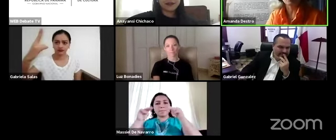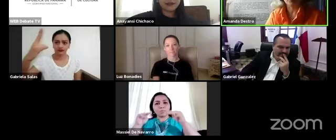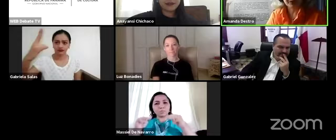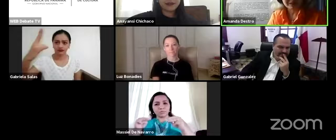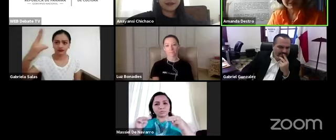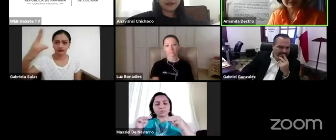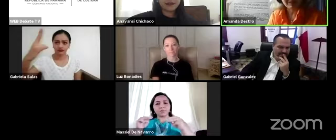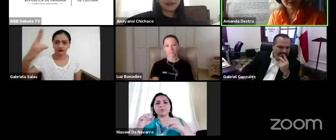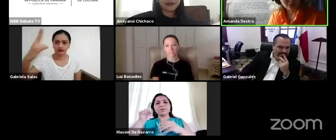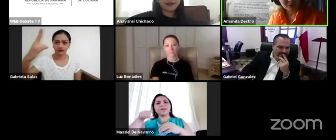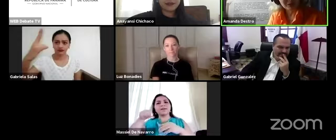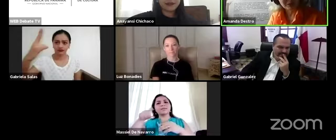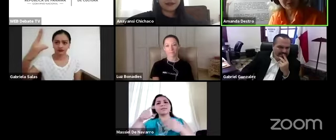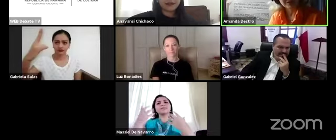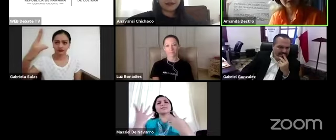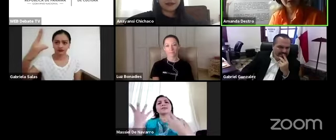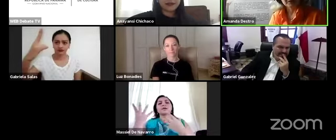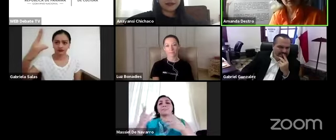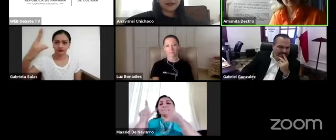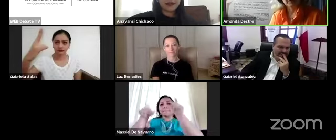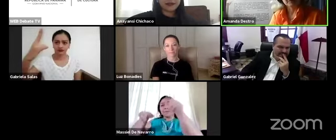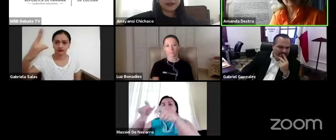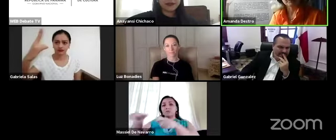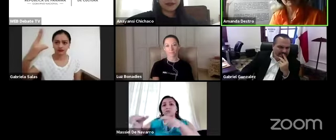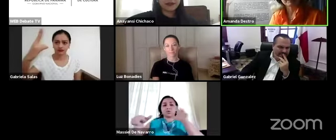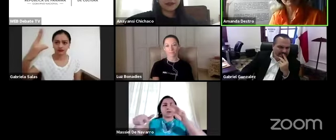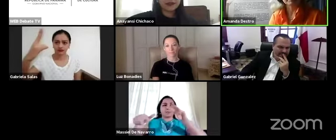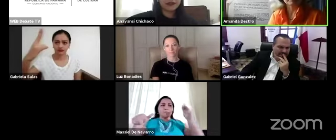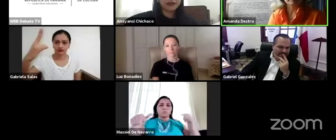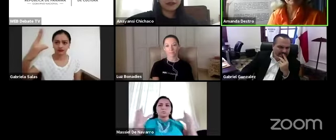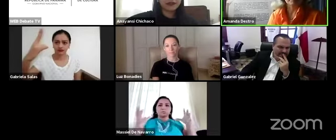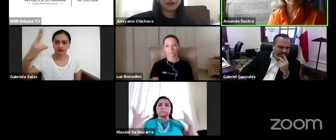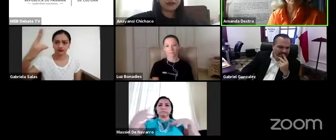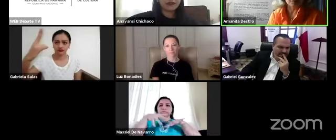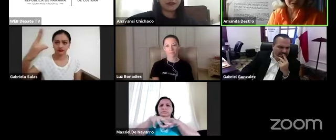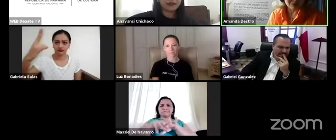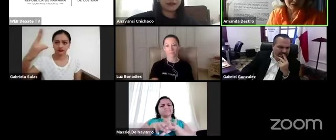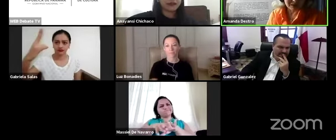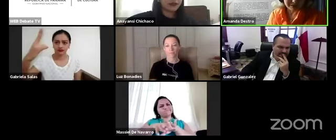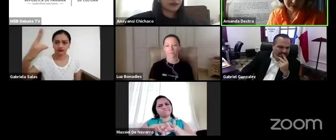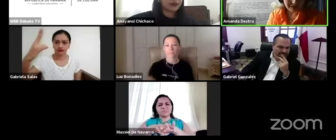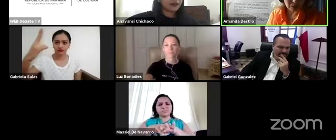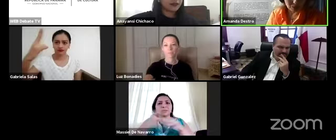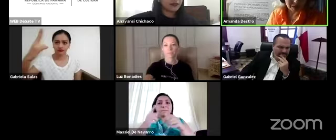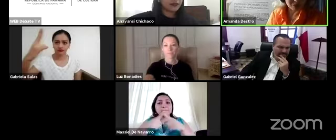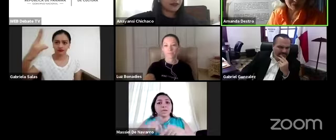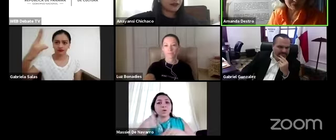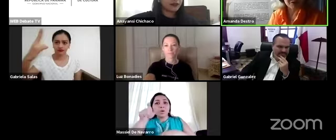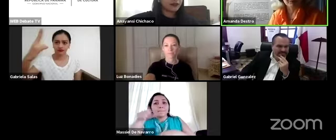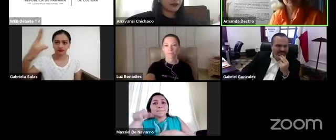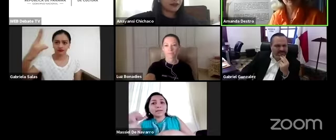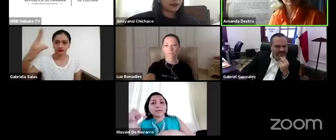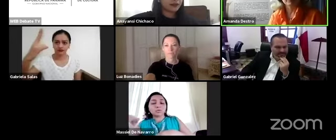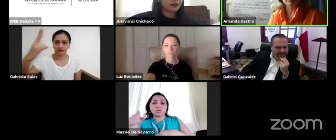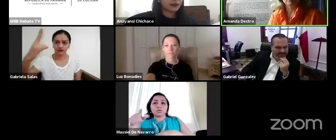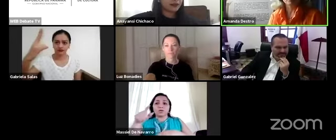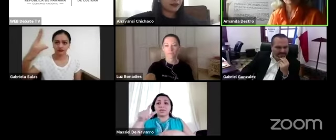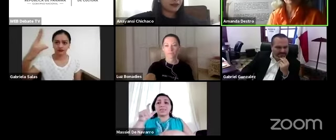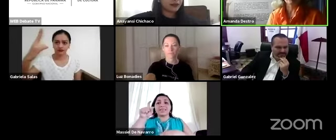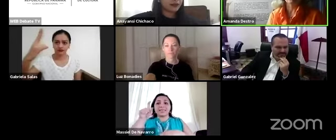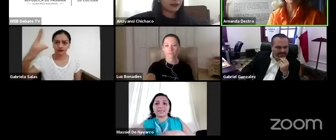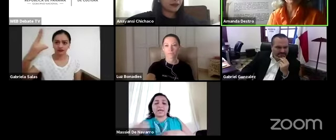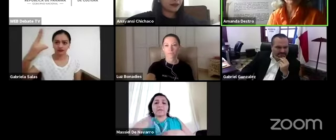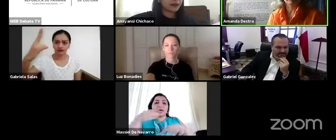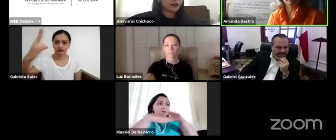incluir al público pero primariamente es el público que tiene que incluir a los museos. Los